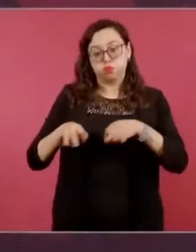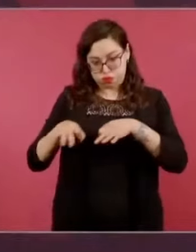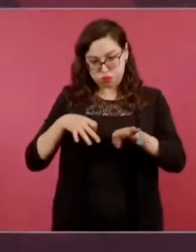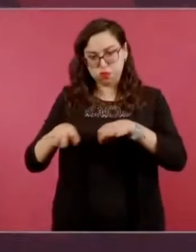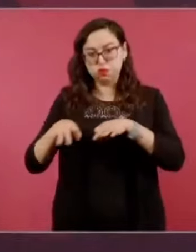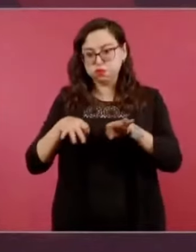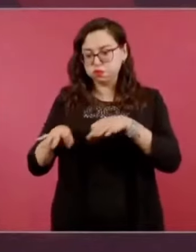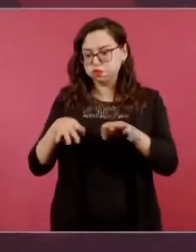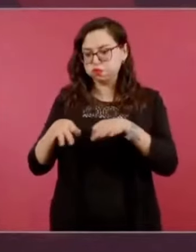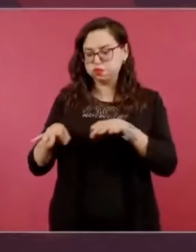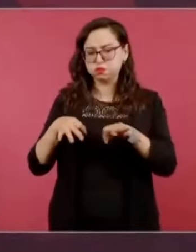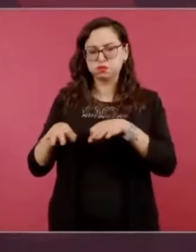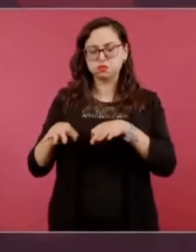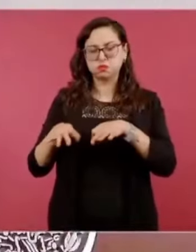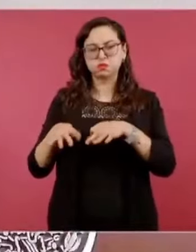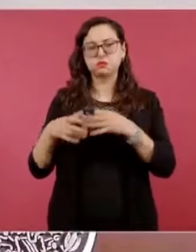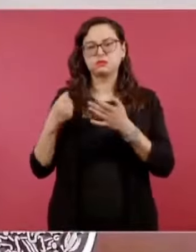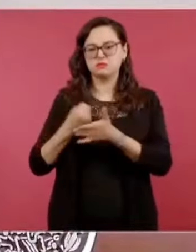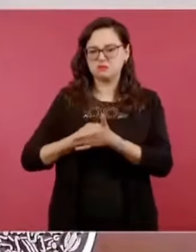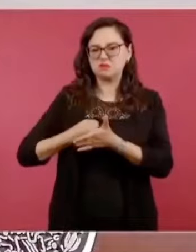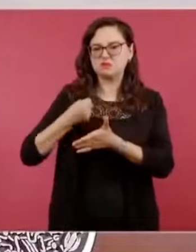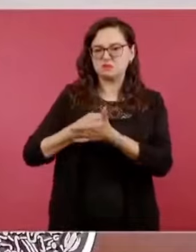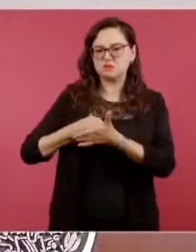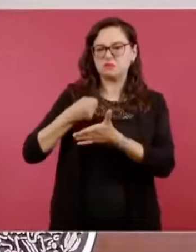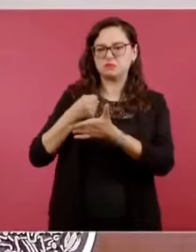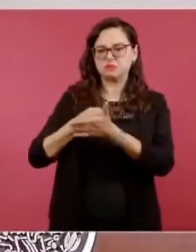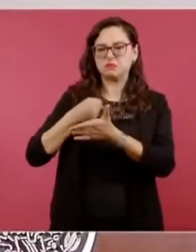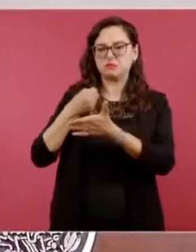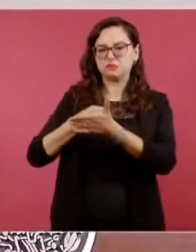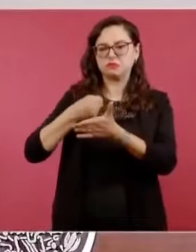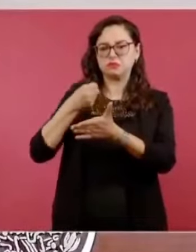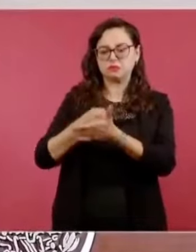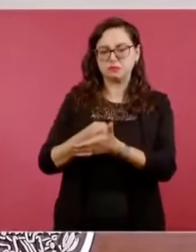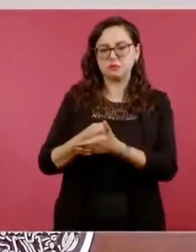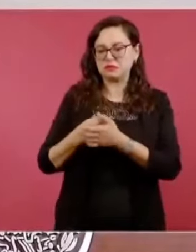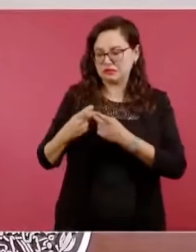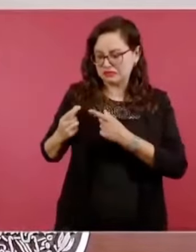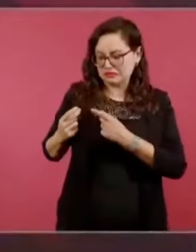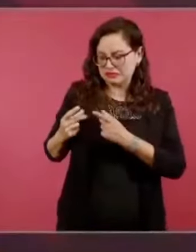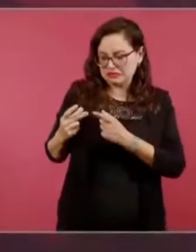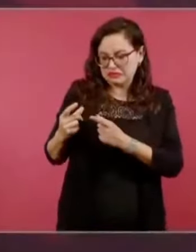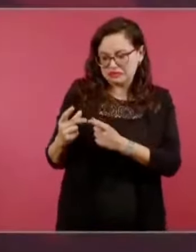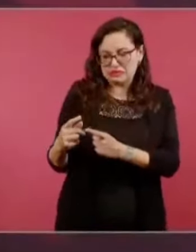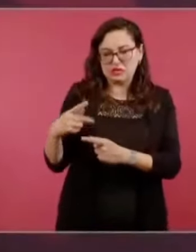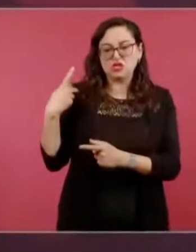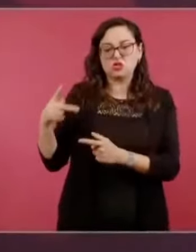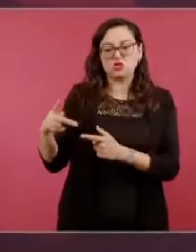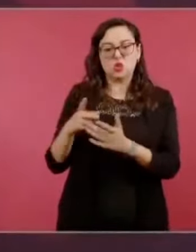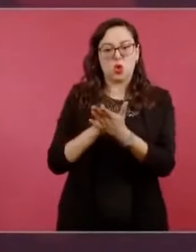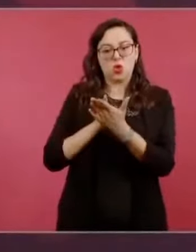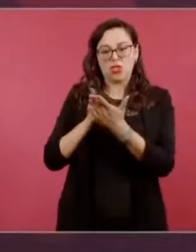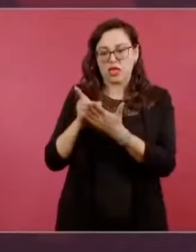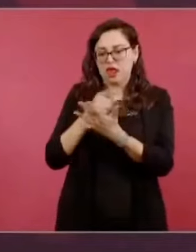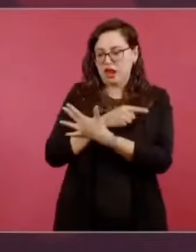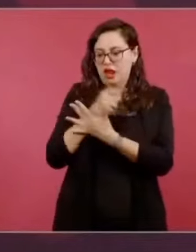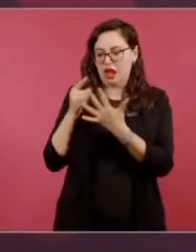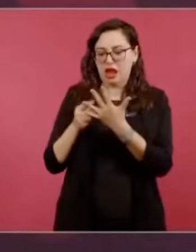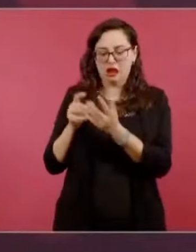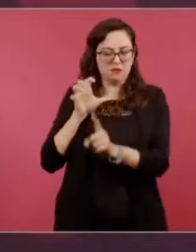a desplegar una intensa actividad orientada a conquistar sus reivindicaciones